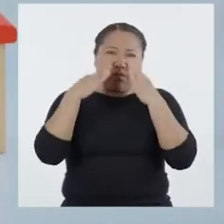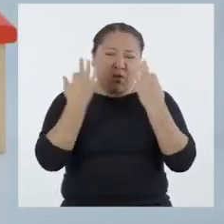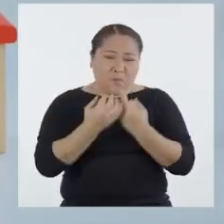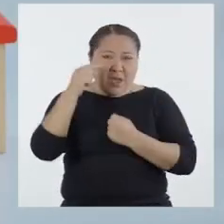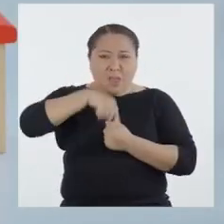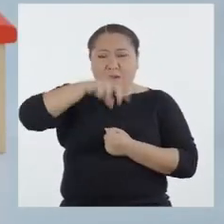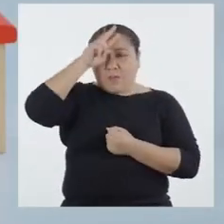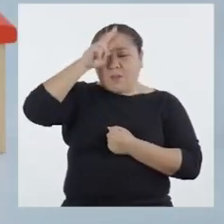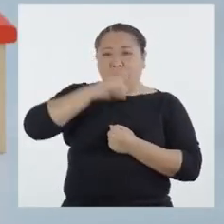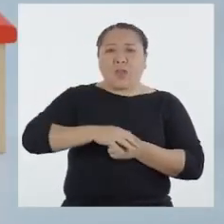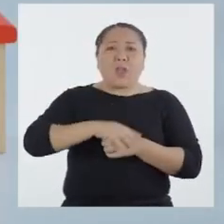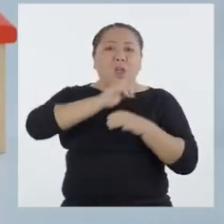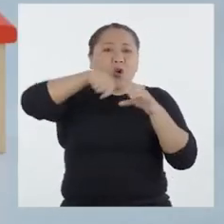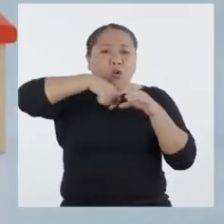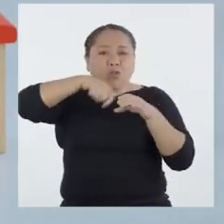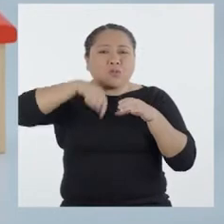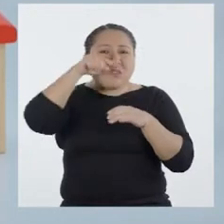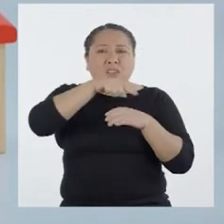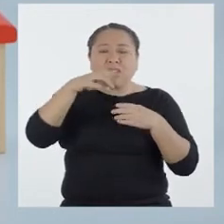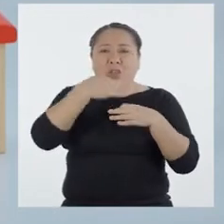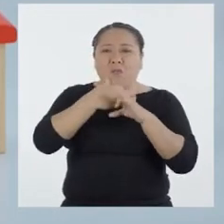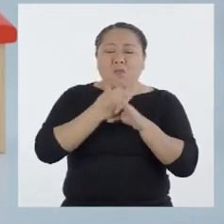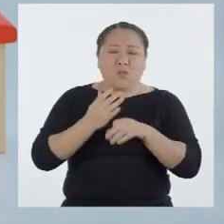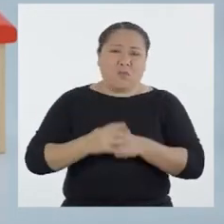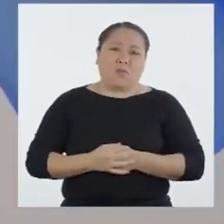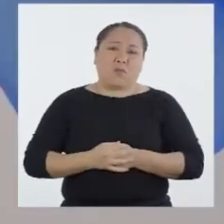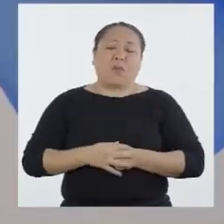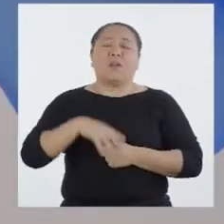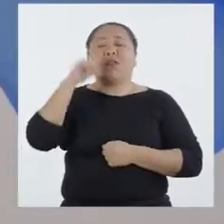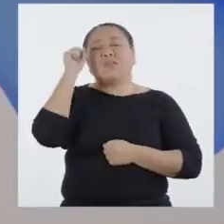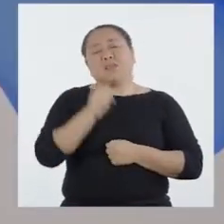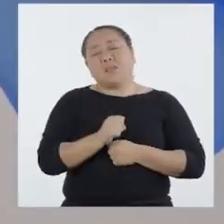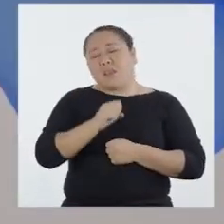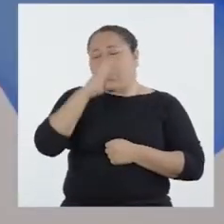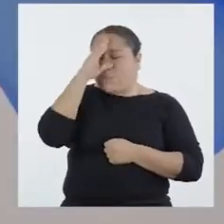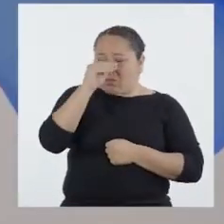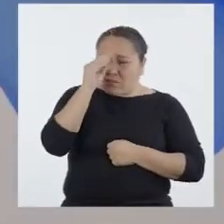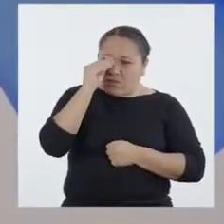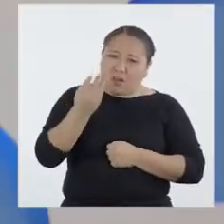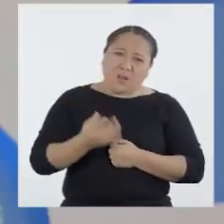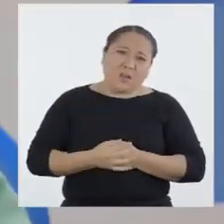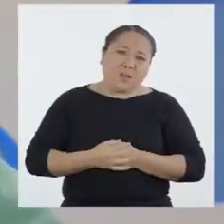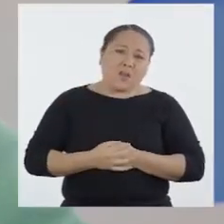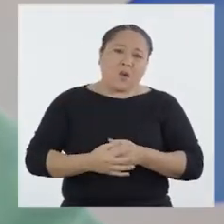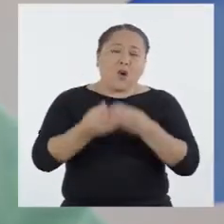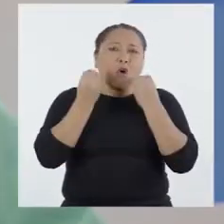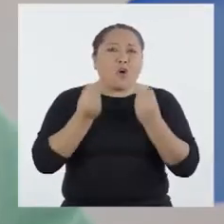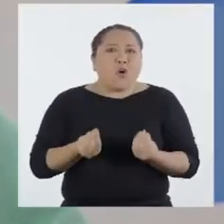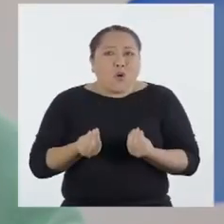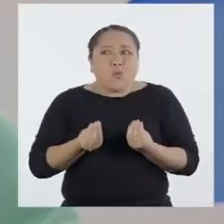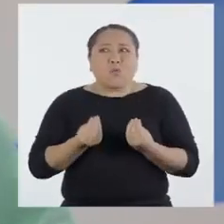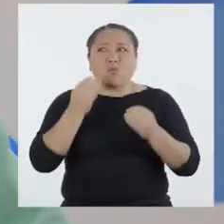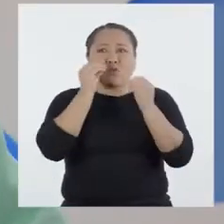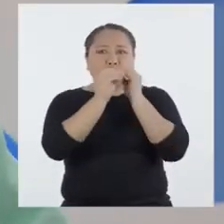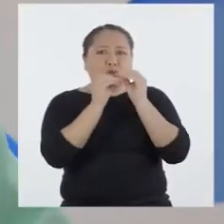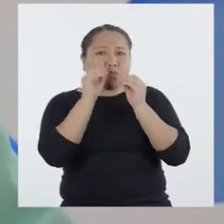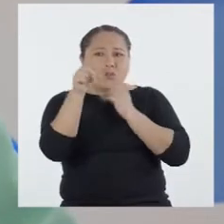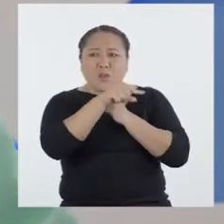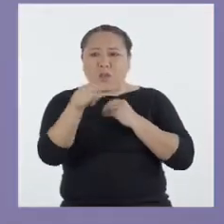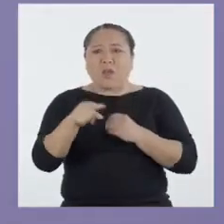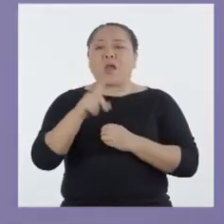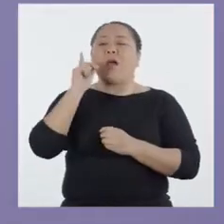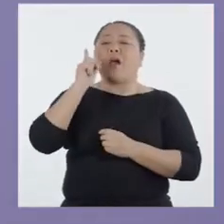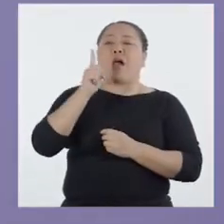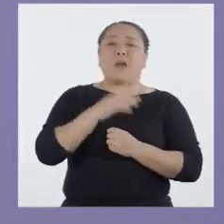las familias del Perú que cocinan en estas condiciones. ¡Sí, chicos! ¿Cómo podríamos solucionar